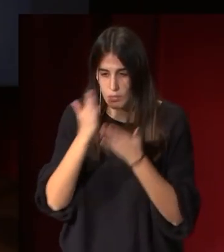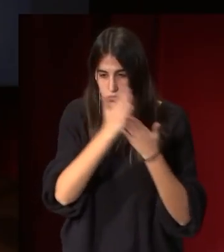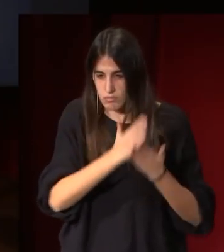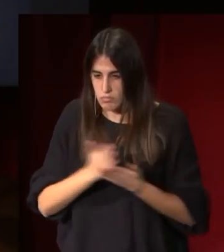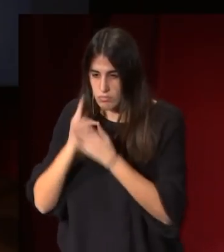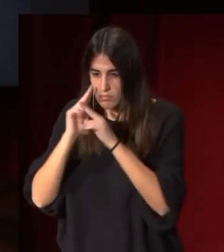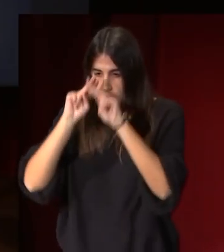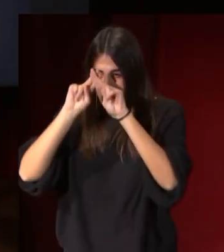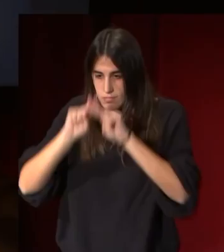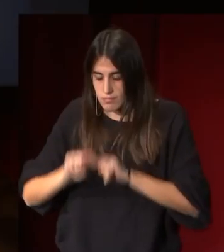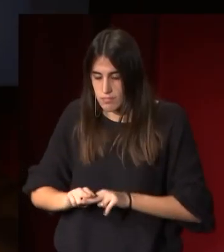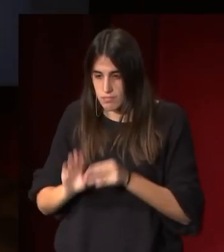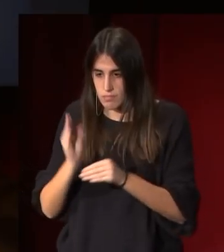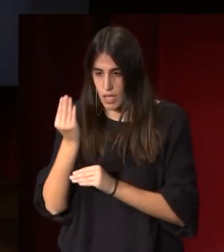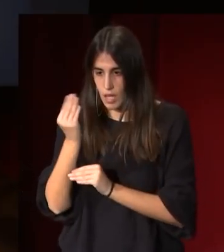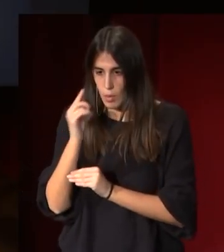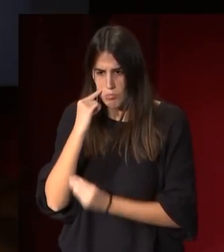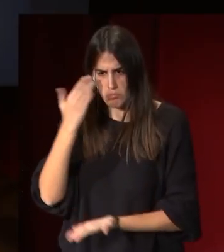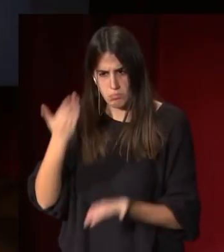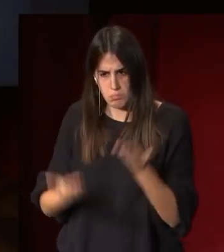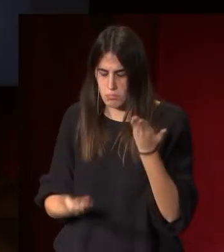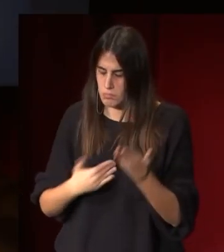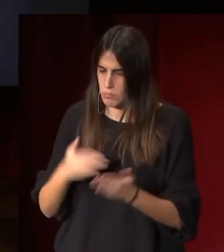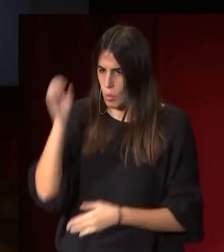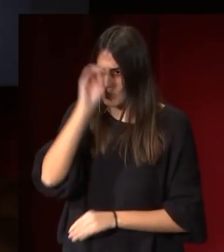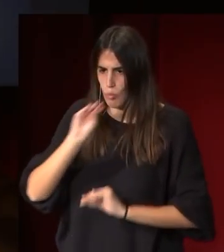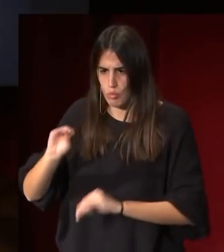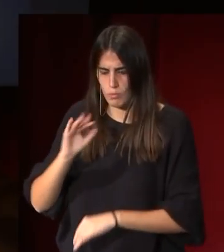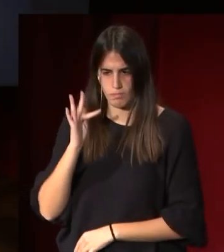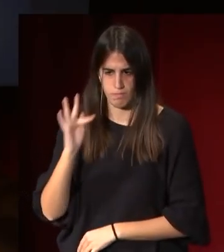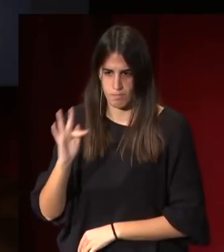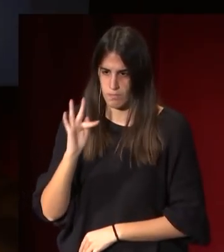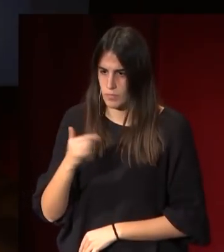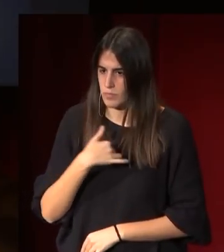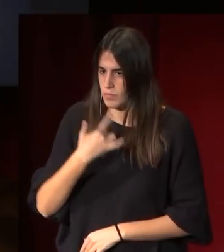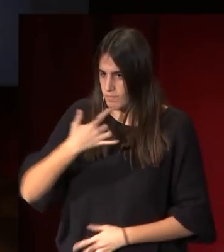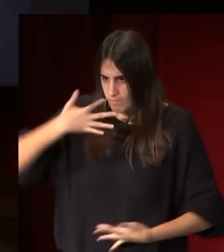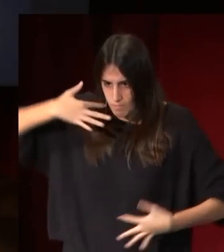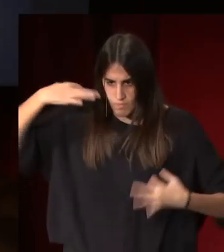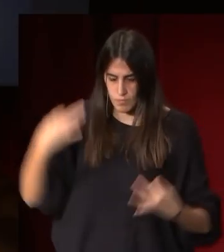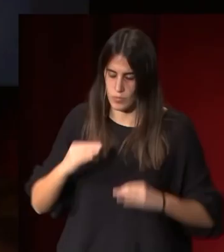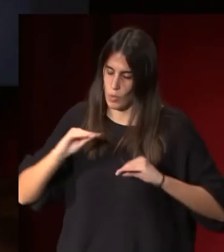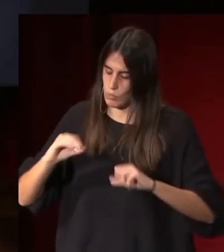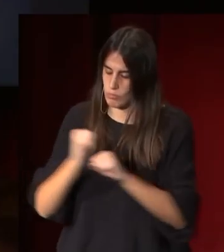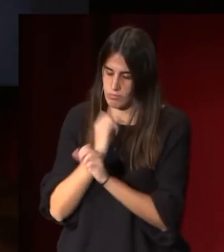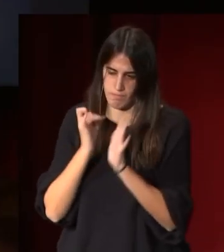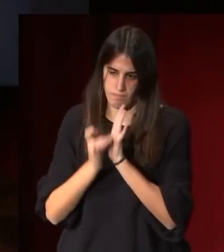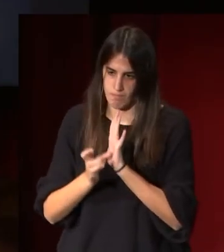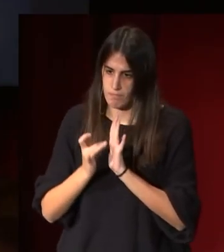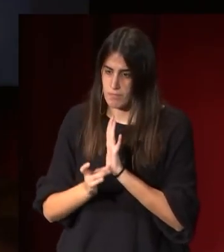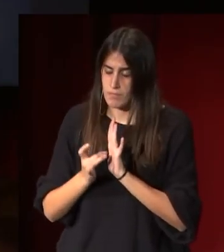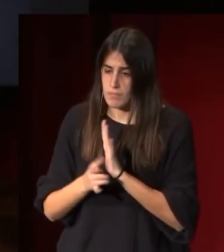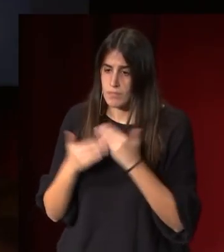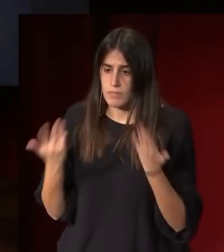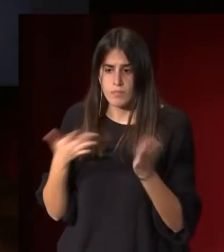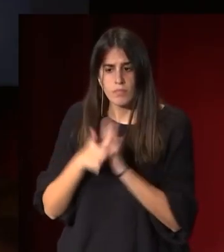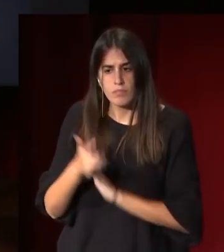esta obra y la valoraron muy positivamente. Dijeron que realmente Álvarez iba por buen camino y que